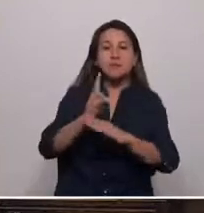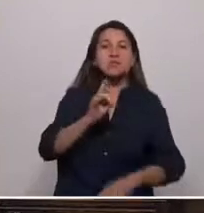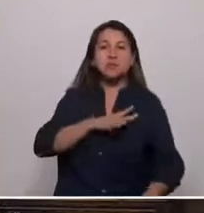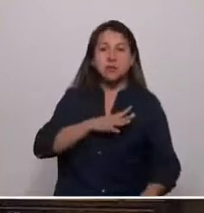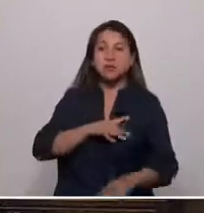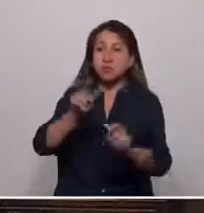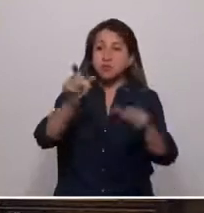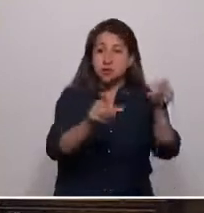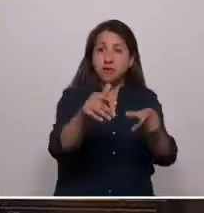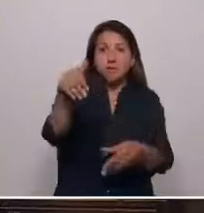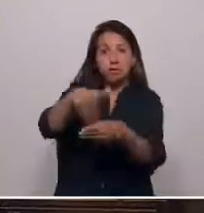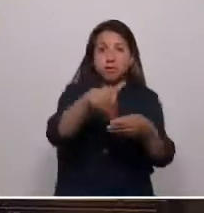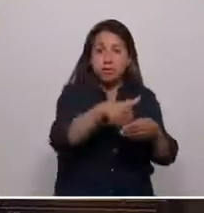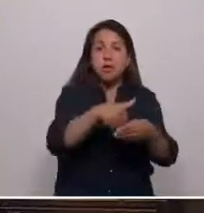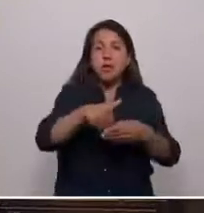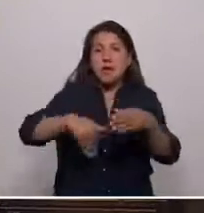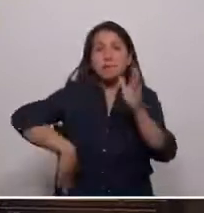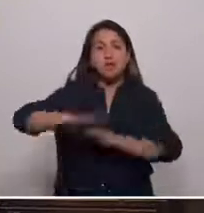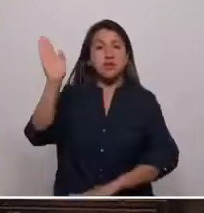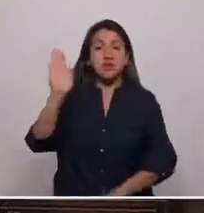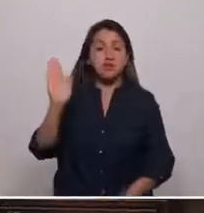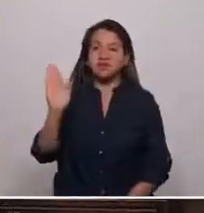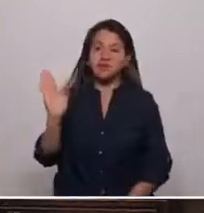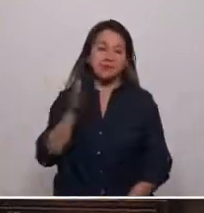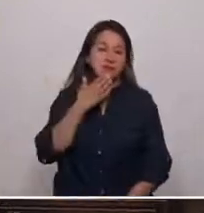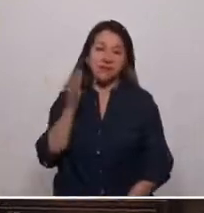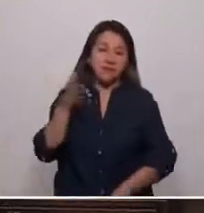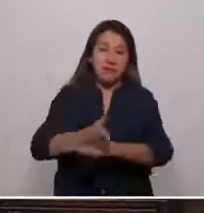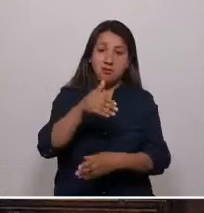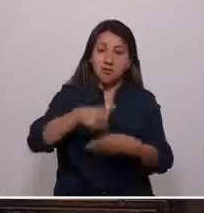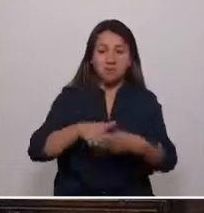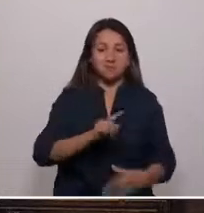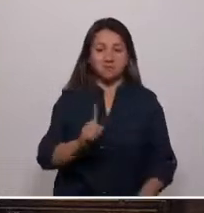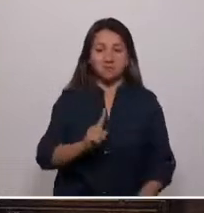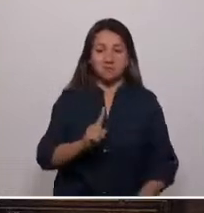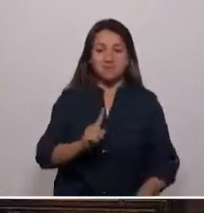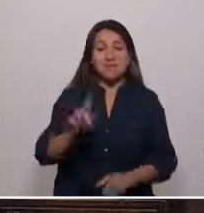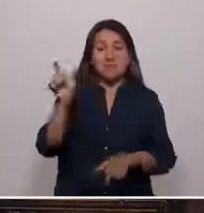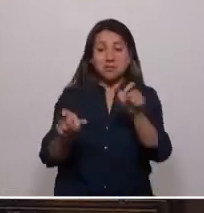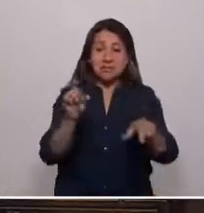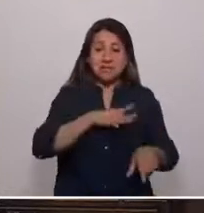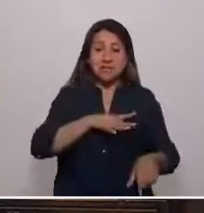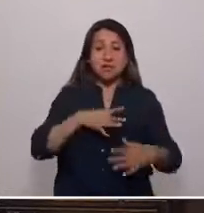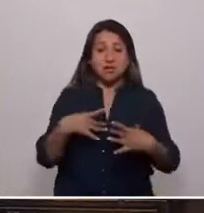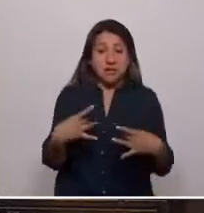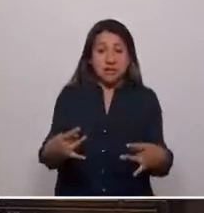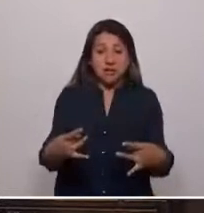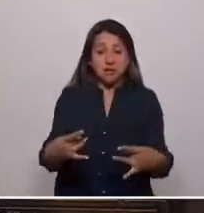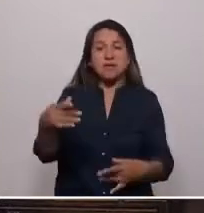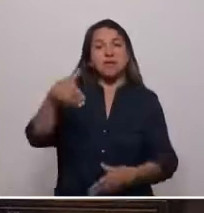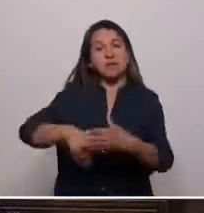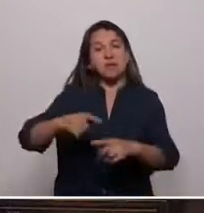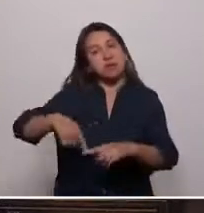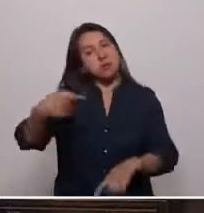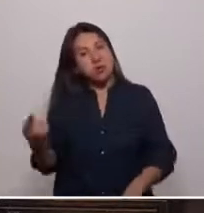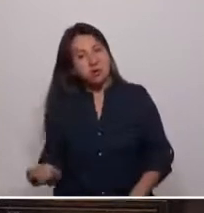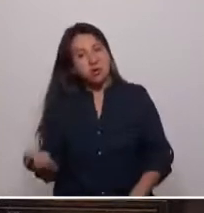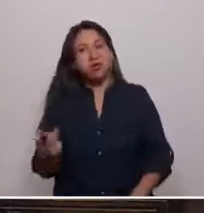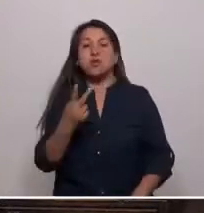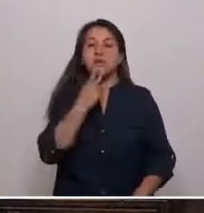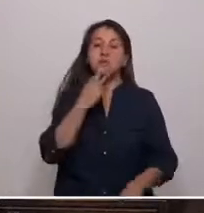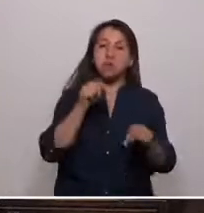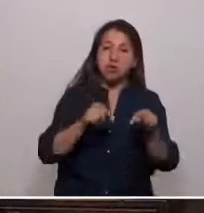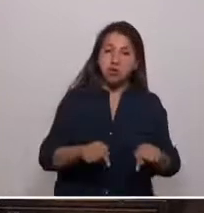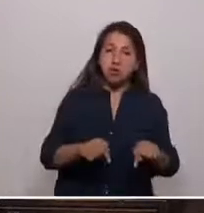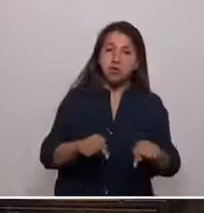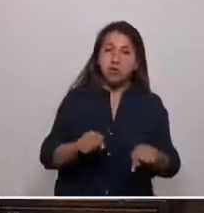y a la inmensa mayoría que no votó, a los chilenos que nos eligieron y a los que votaron por otros, a los que viven hoy y a los